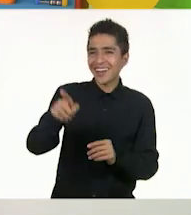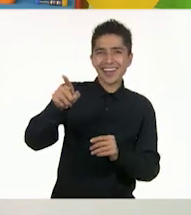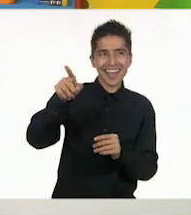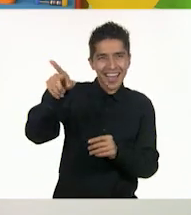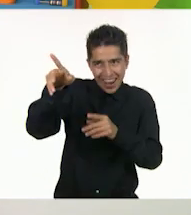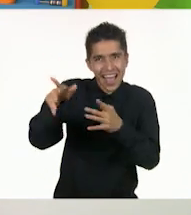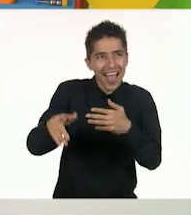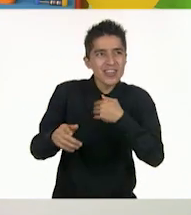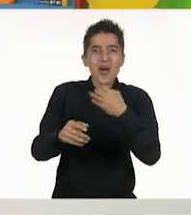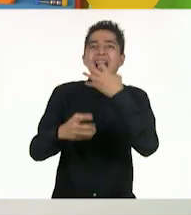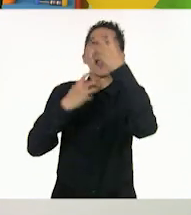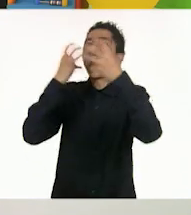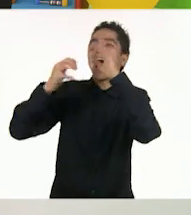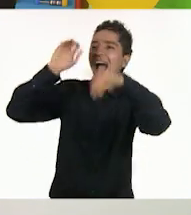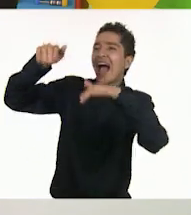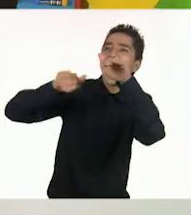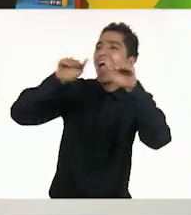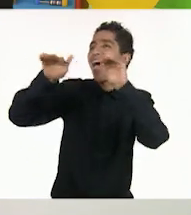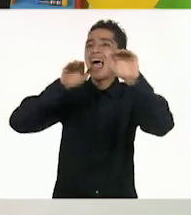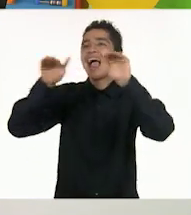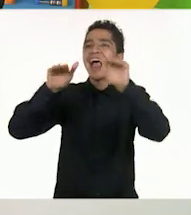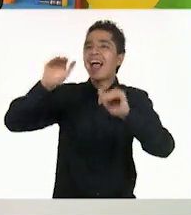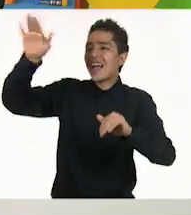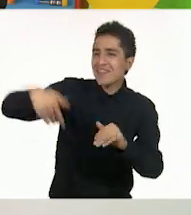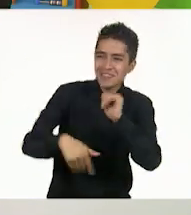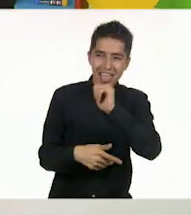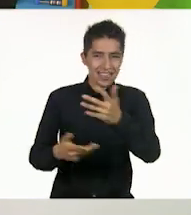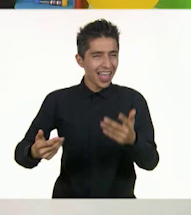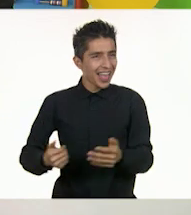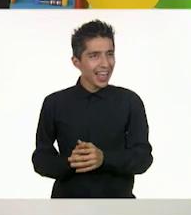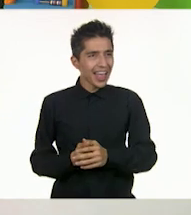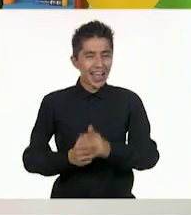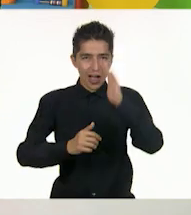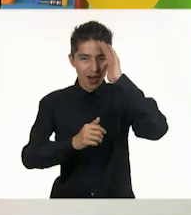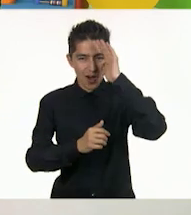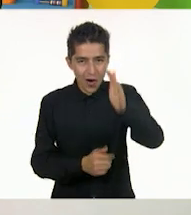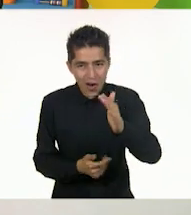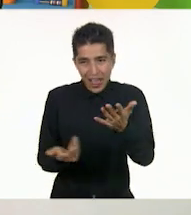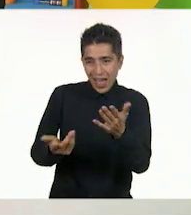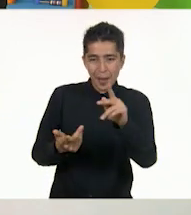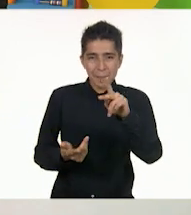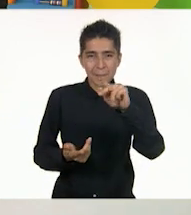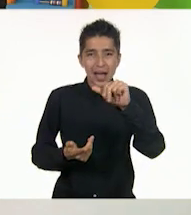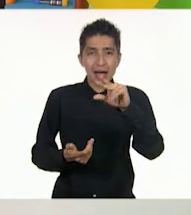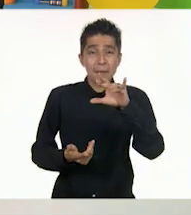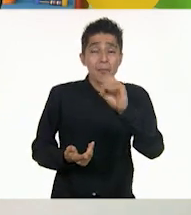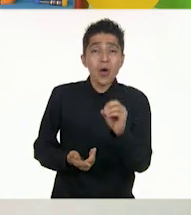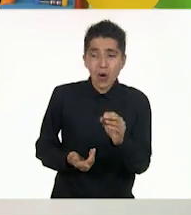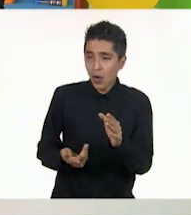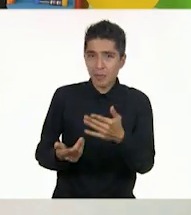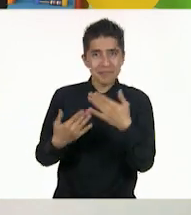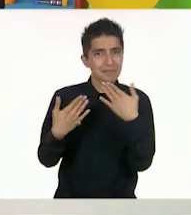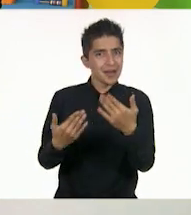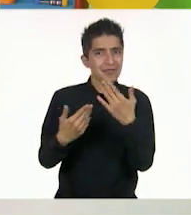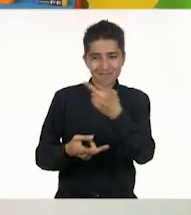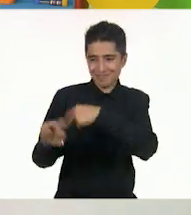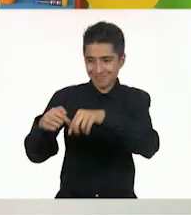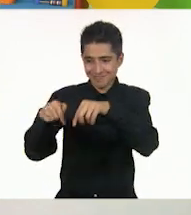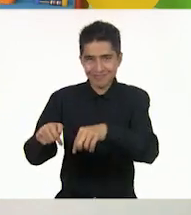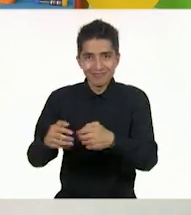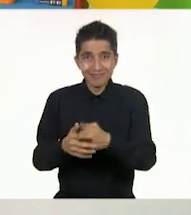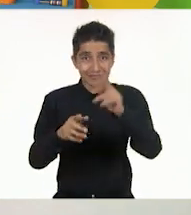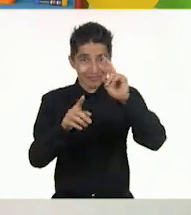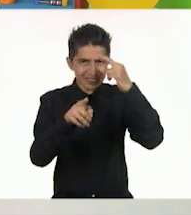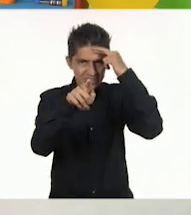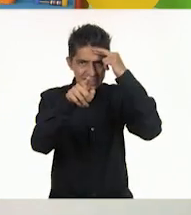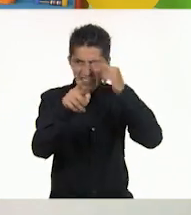estamos llame, llame y no vienes travieso. Hola, Sohar. Hola, Ana. Hola, Pablo. Qué gusto que estés aquí con nosotros. Muy bien. Oigan, ¿se